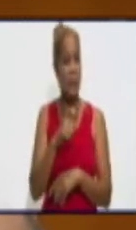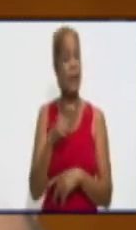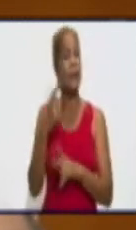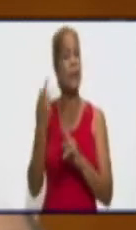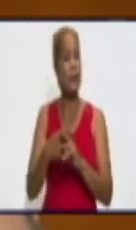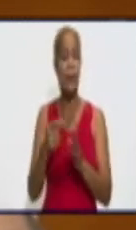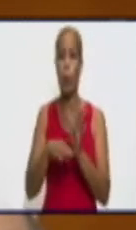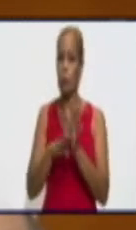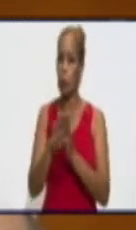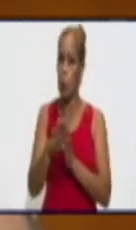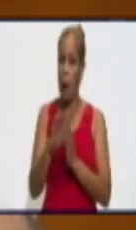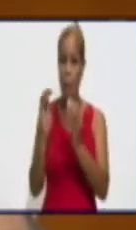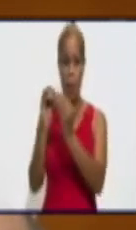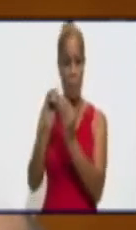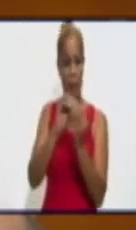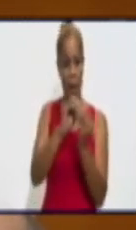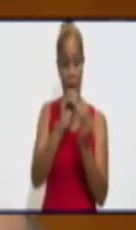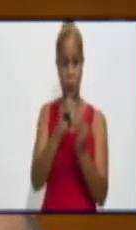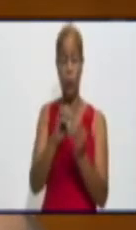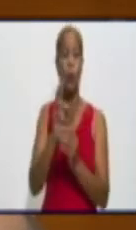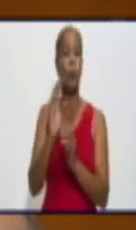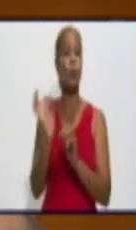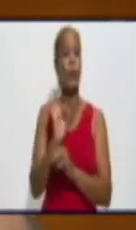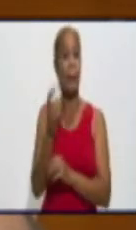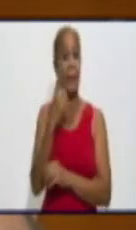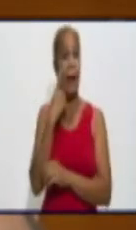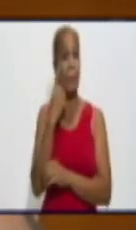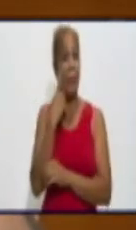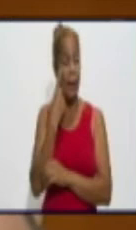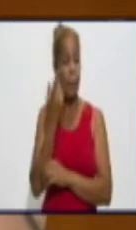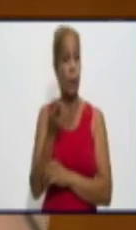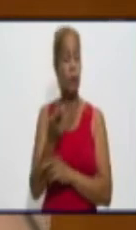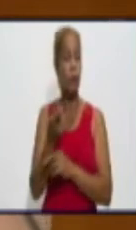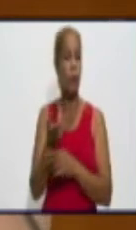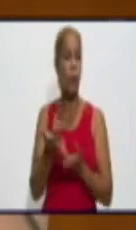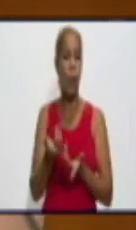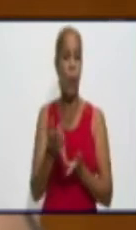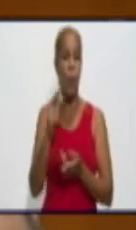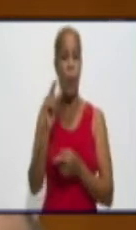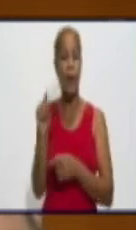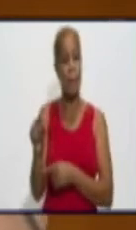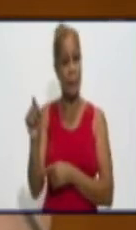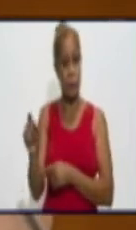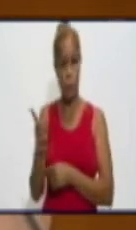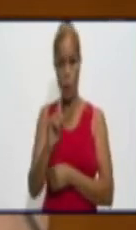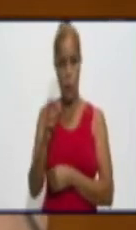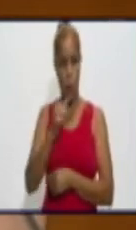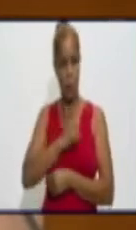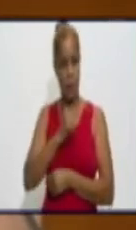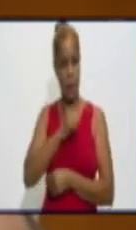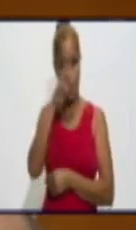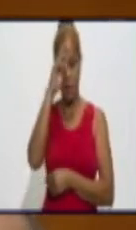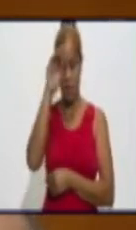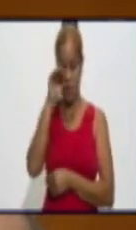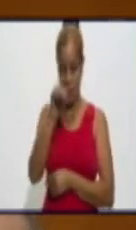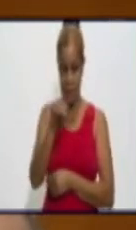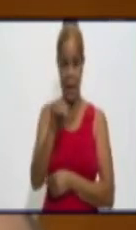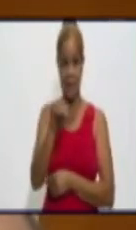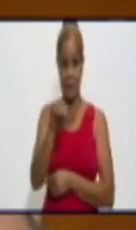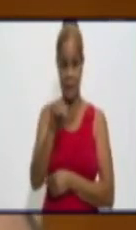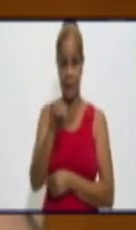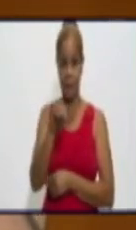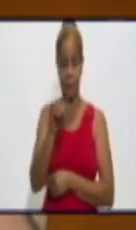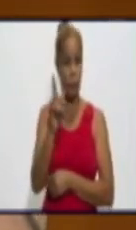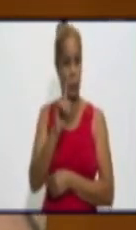Todavía vemos como tristemente las personas hacen un rechazo al ingreso. Cuesta trabajo hoy ingresar